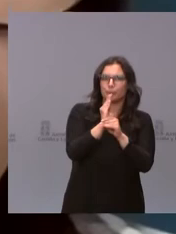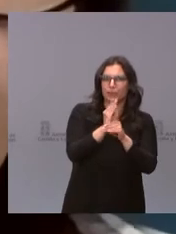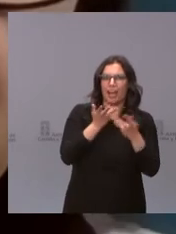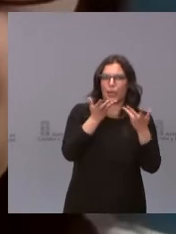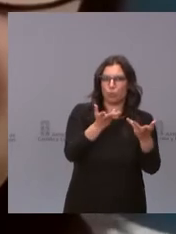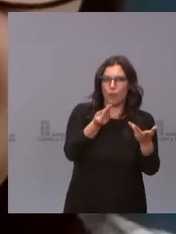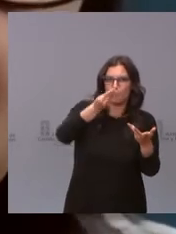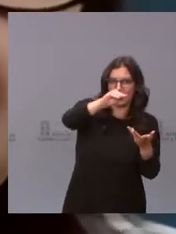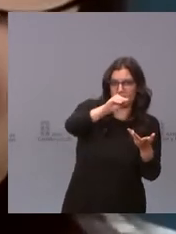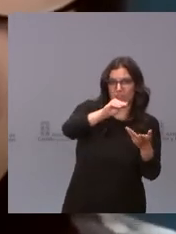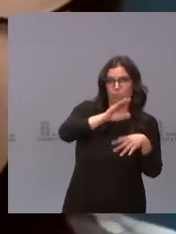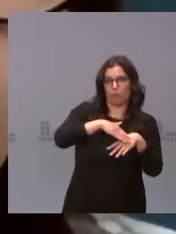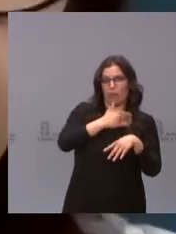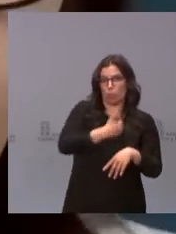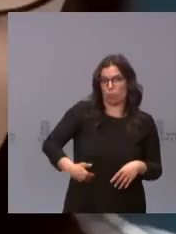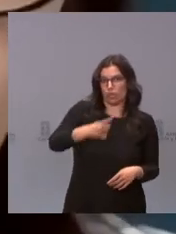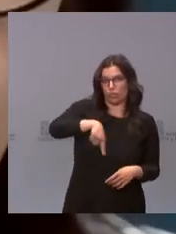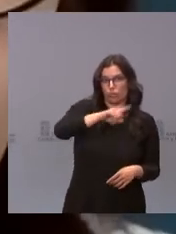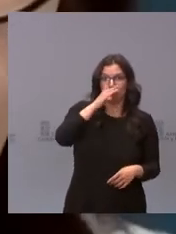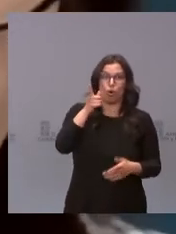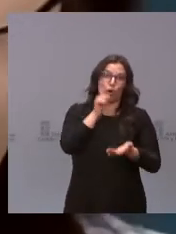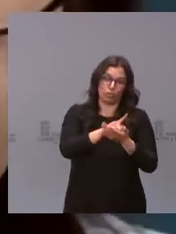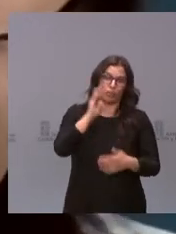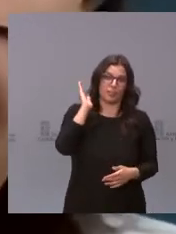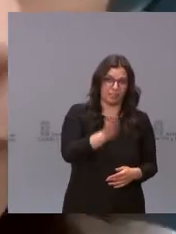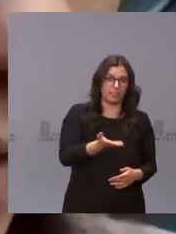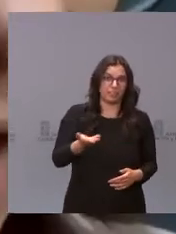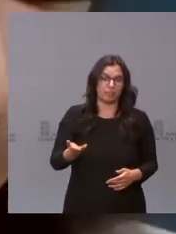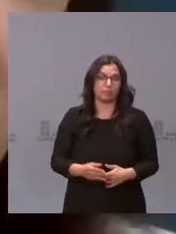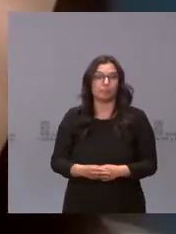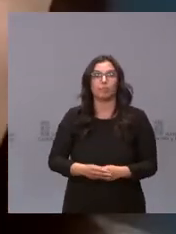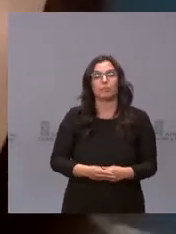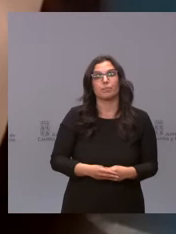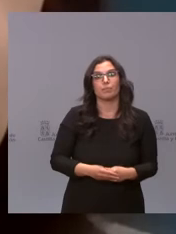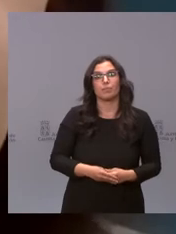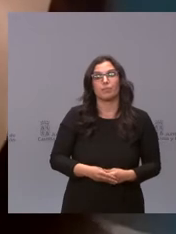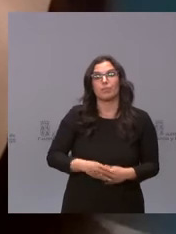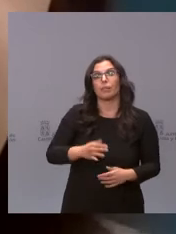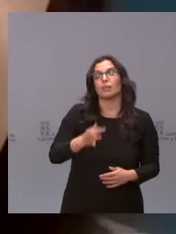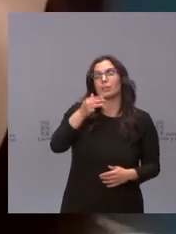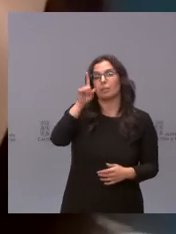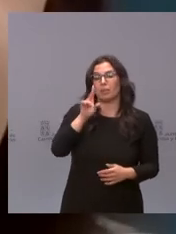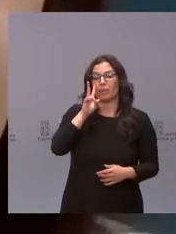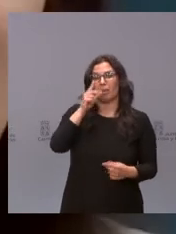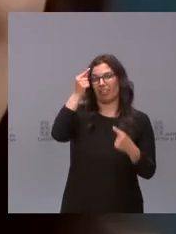que una vez más se ven afectados por las restricciones? Y dada la evolución de la pandemia,